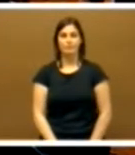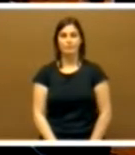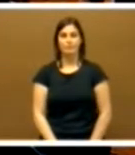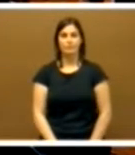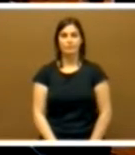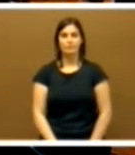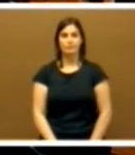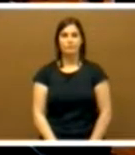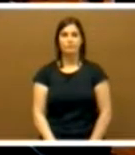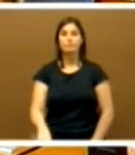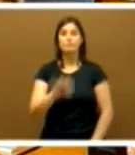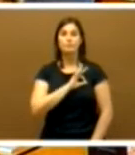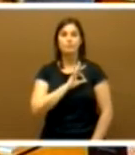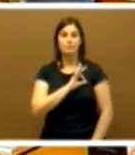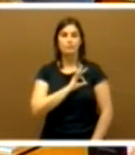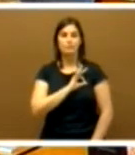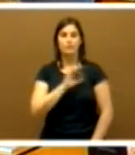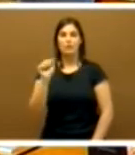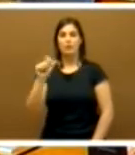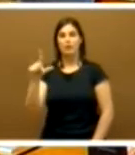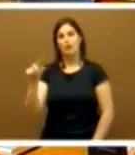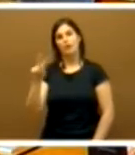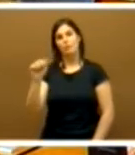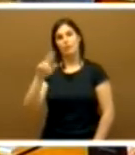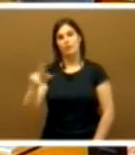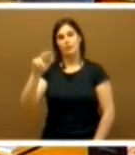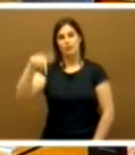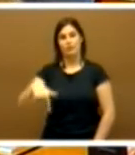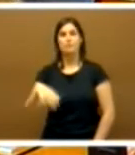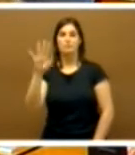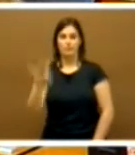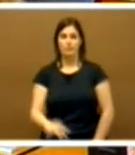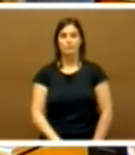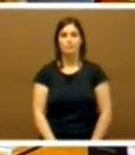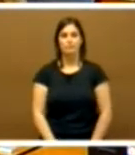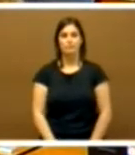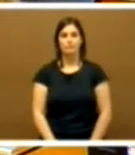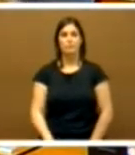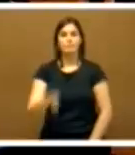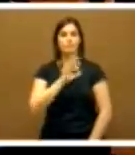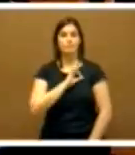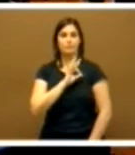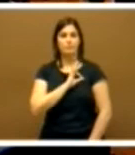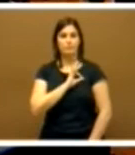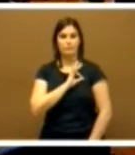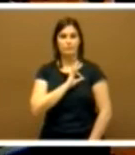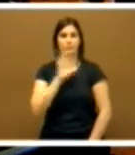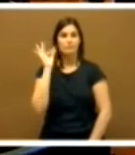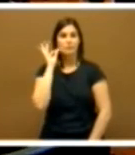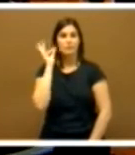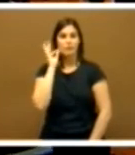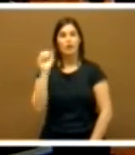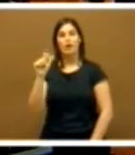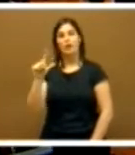don Lorenzo Albarrán Cuenta doña Virginia Alberdi